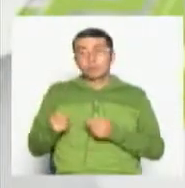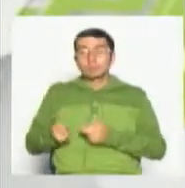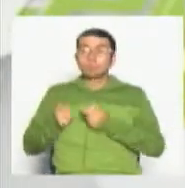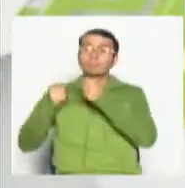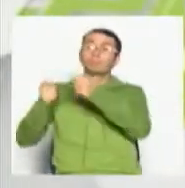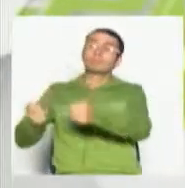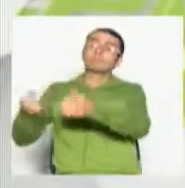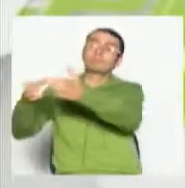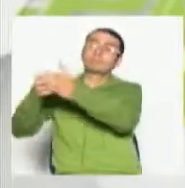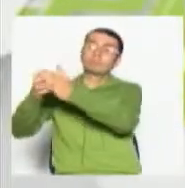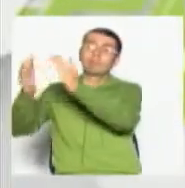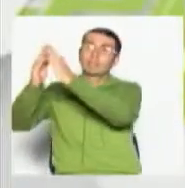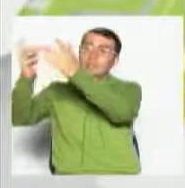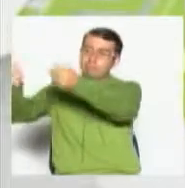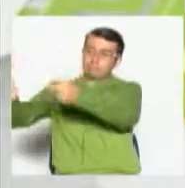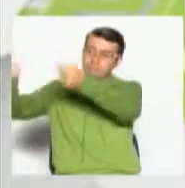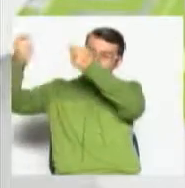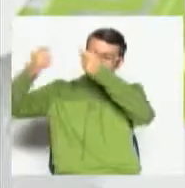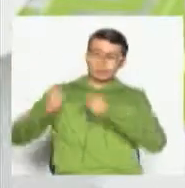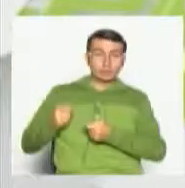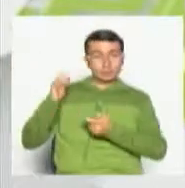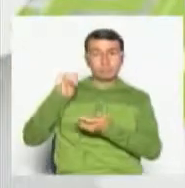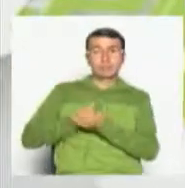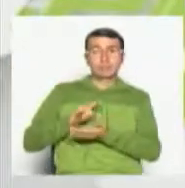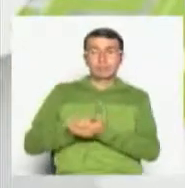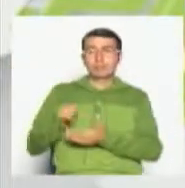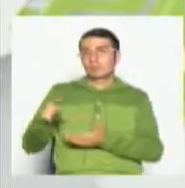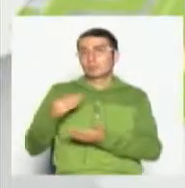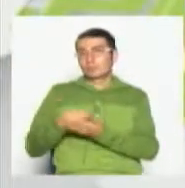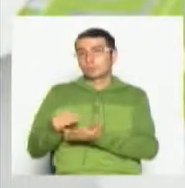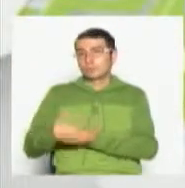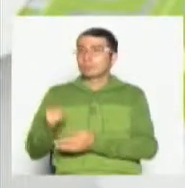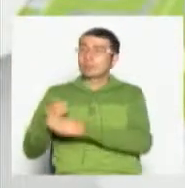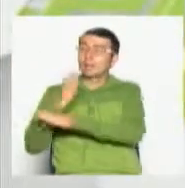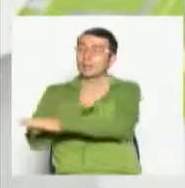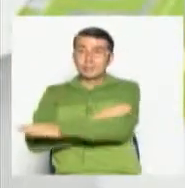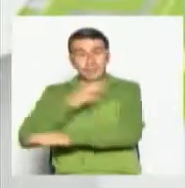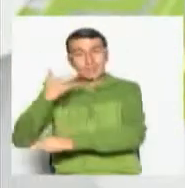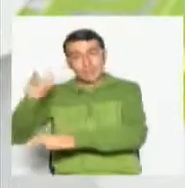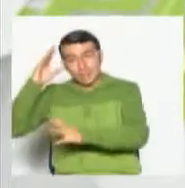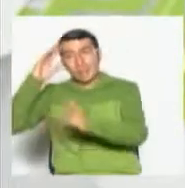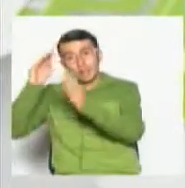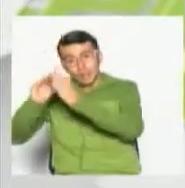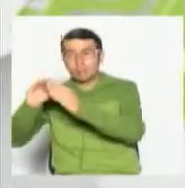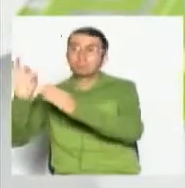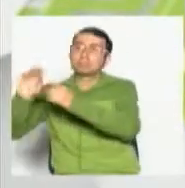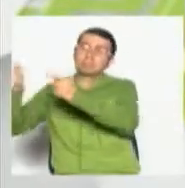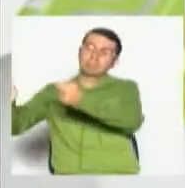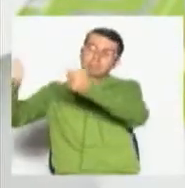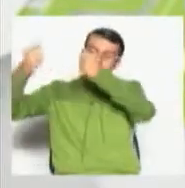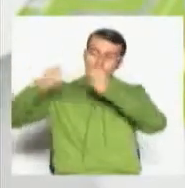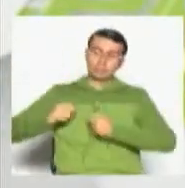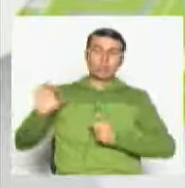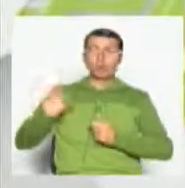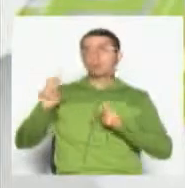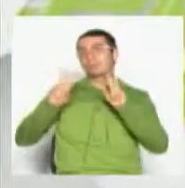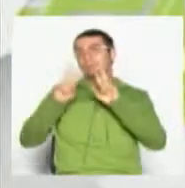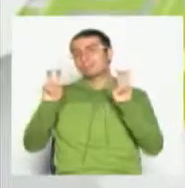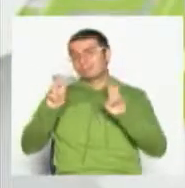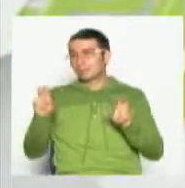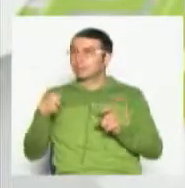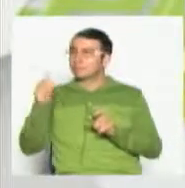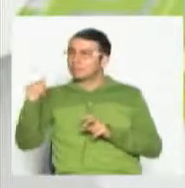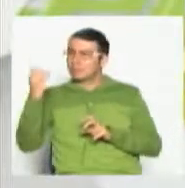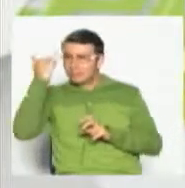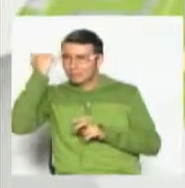explícito de una casa productora mediante la compra de un formato preexistente o puede ser generado a partir de un término de referencia